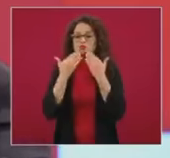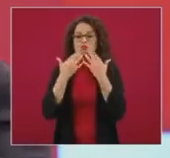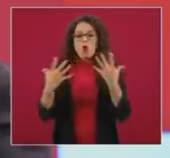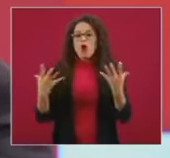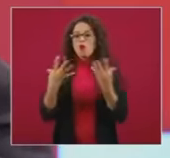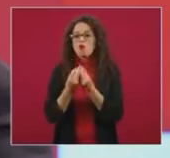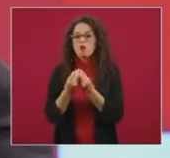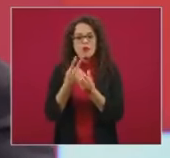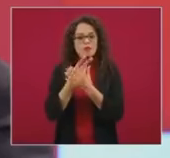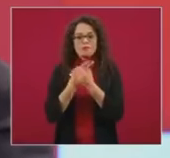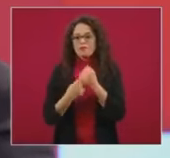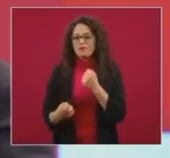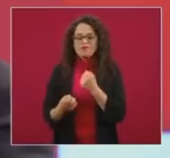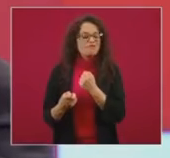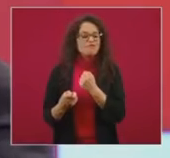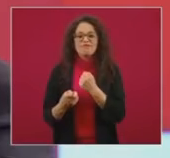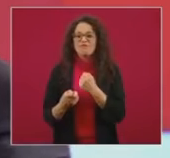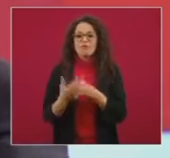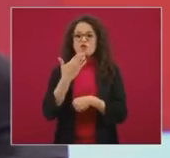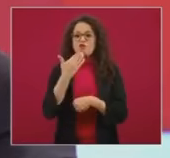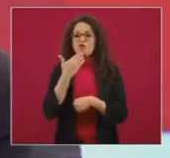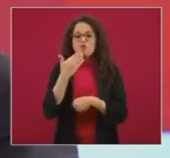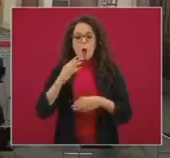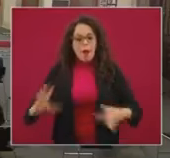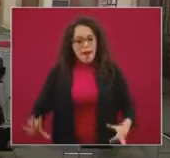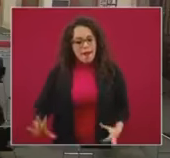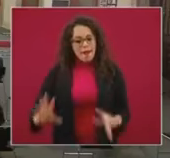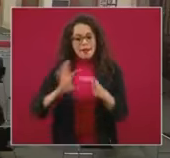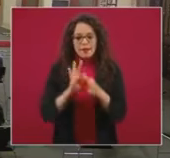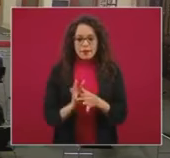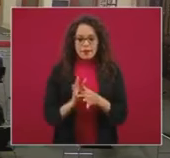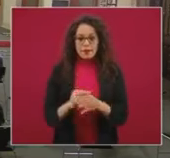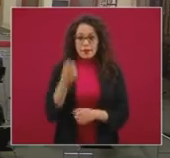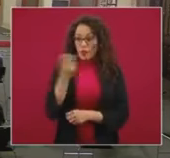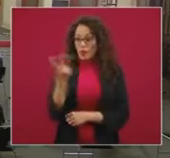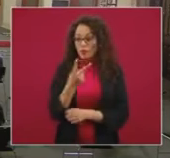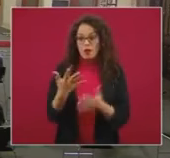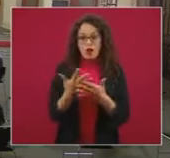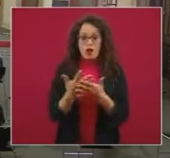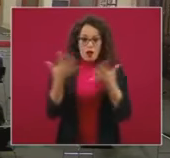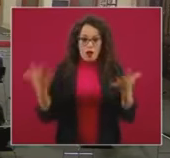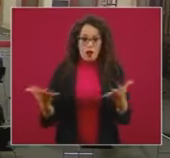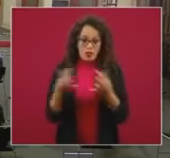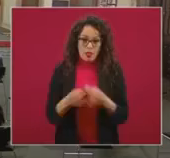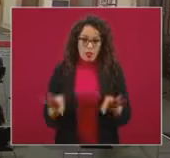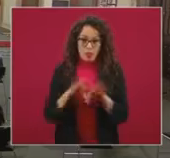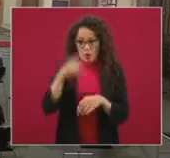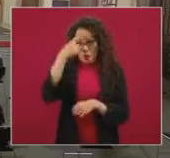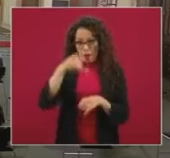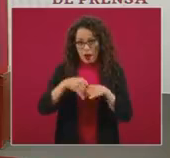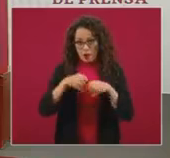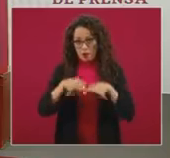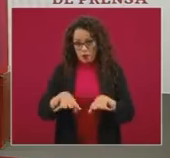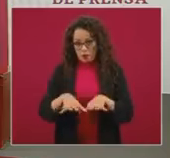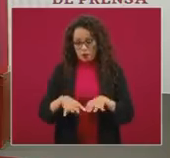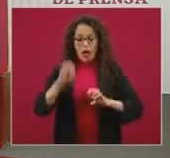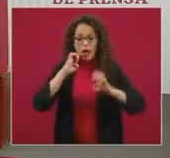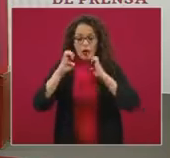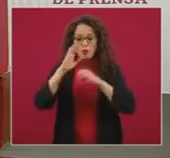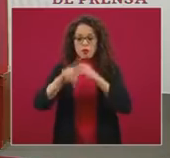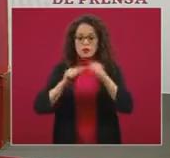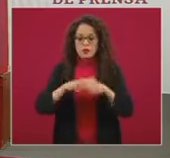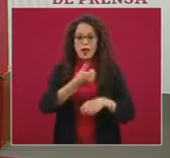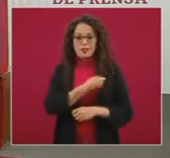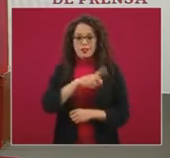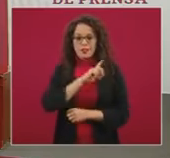Había mínimas interacciones entre estos dos grandes elementos del sistema de información. Las encuestas nacionales de salud, que ya estamos diciendo que